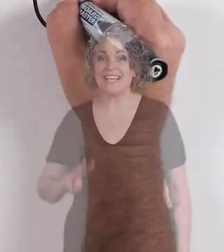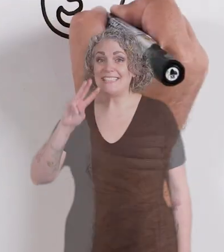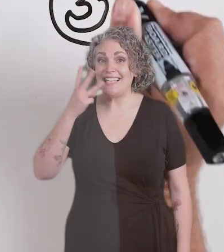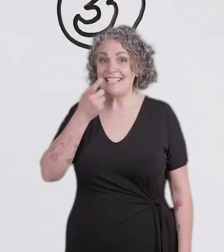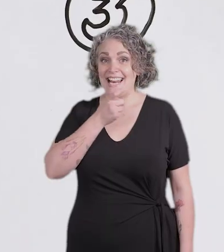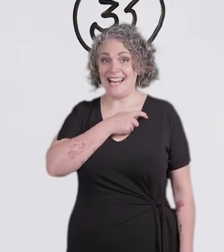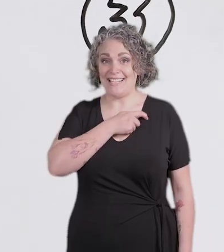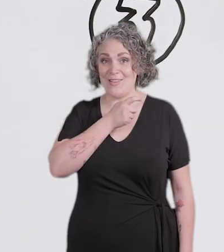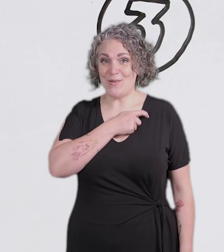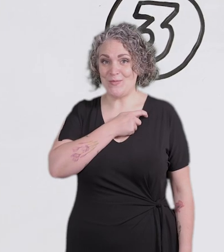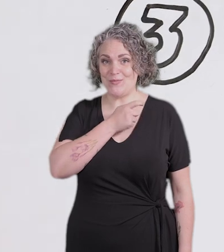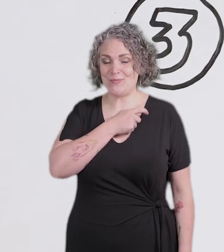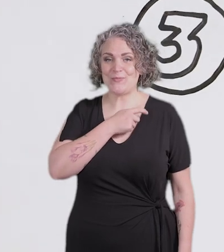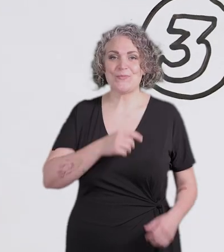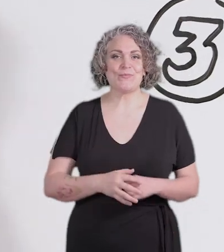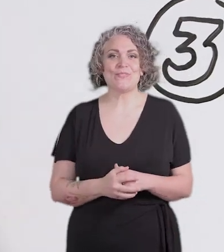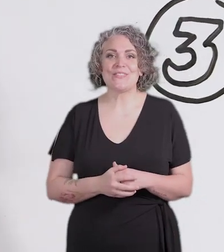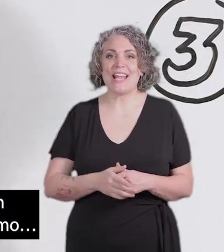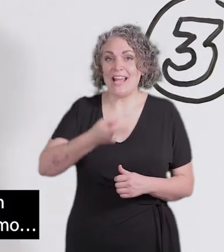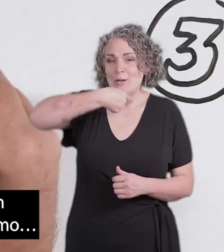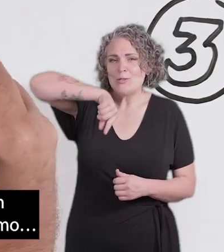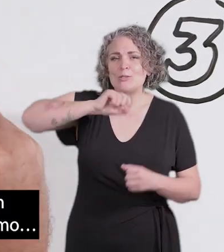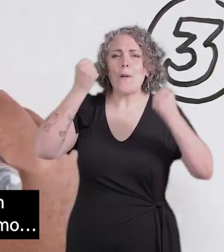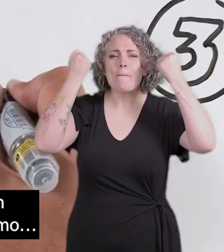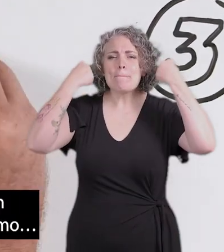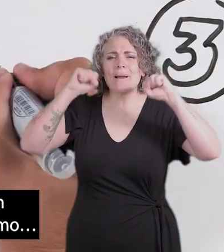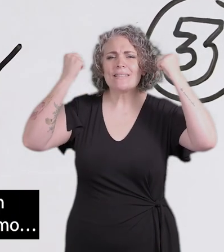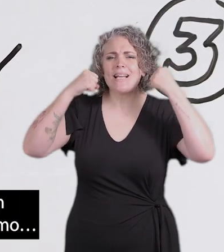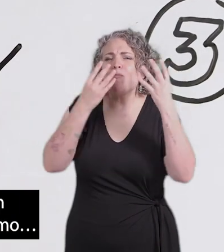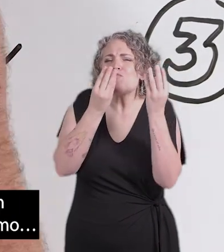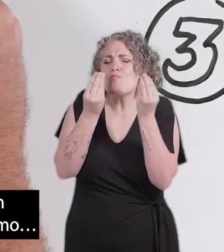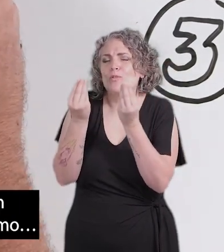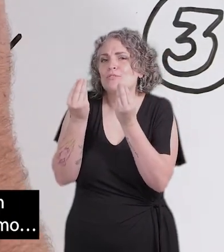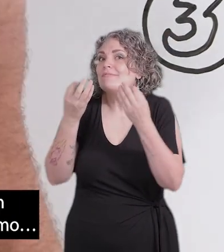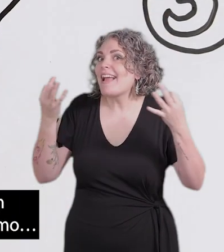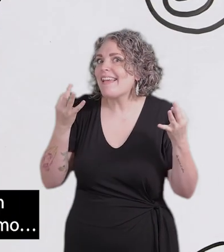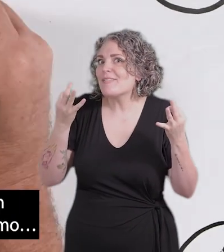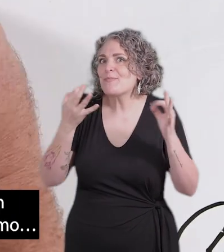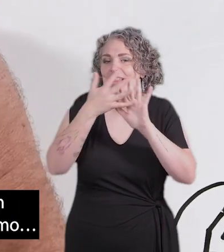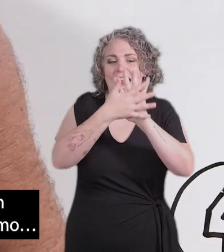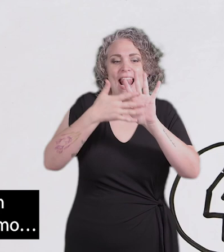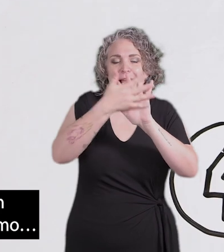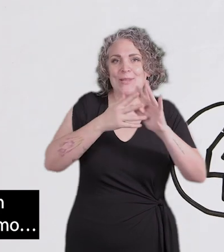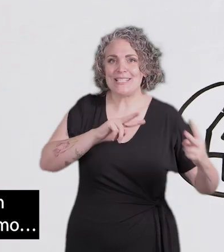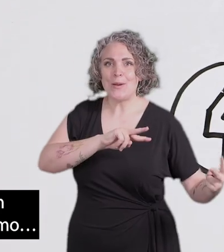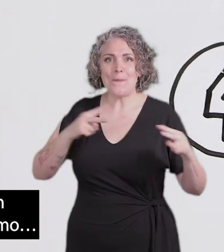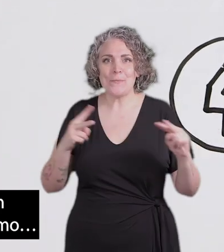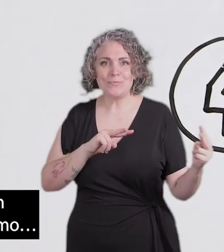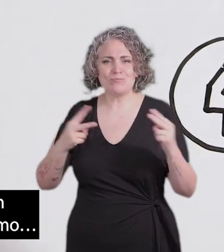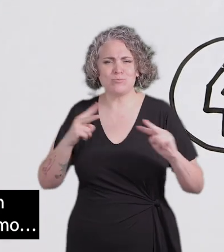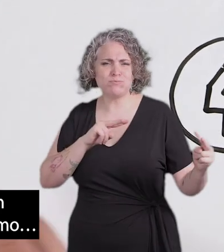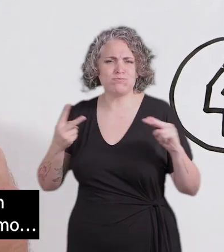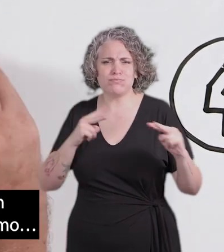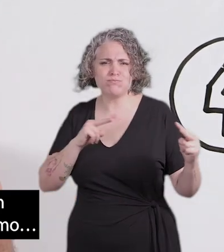Tercer latido Practicamos mucho la interpretación en lengua de signos